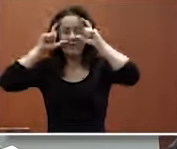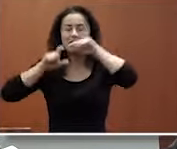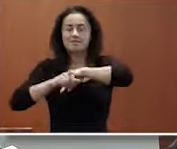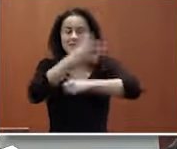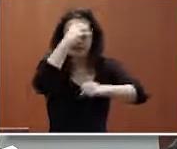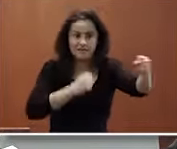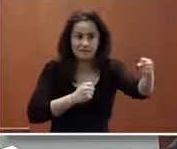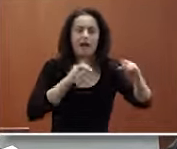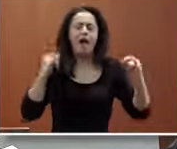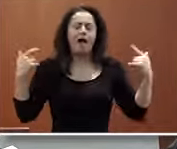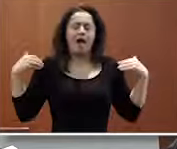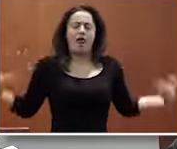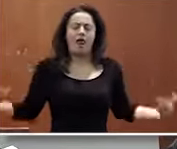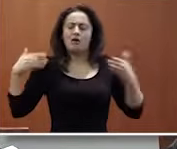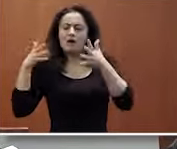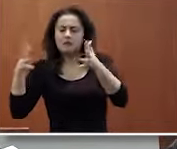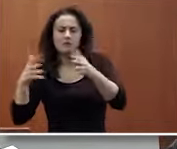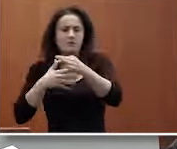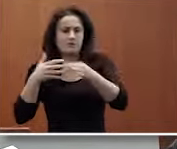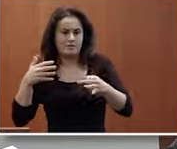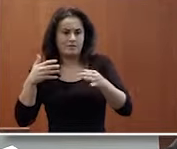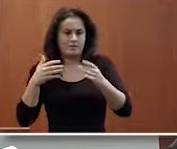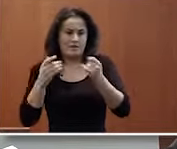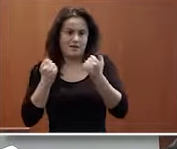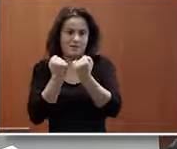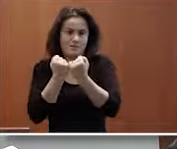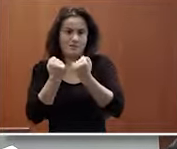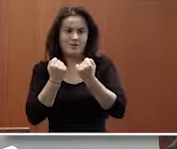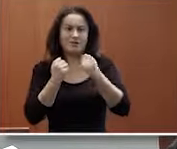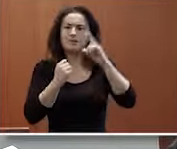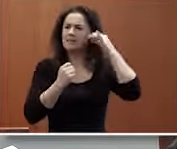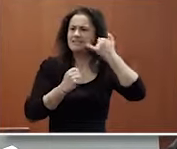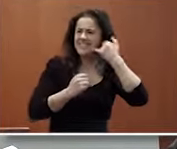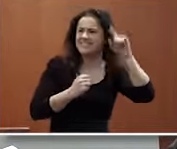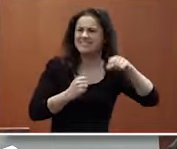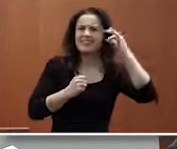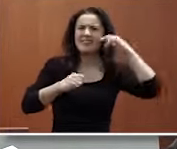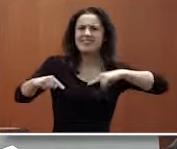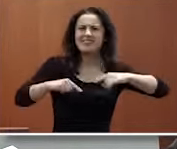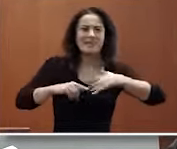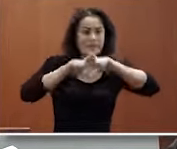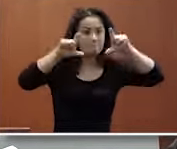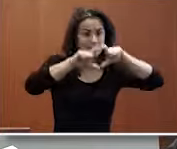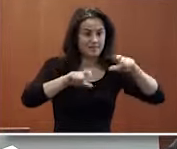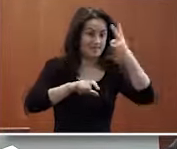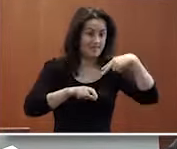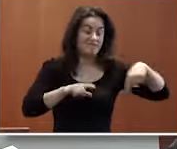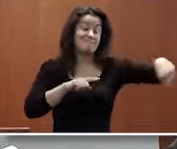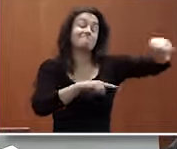asesorado y ayudado y comprendido por un par de personas una telefonista y una directiva de empresas que son ciegas